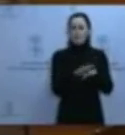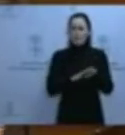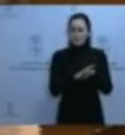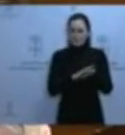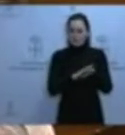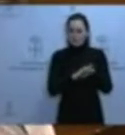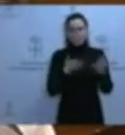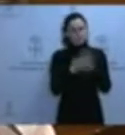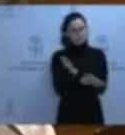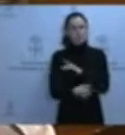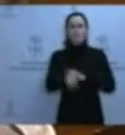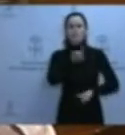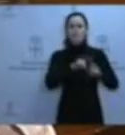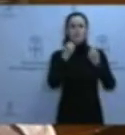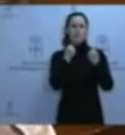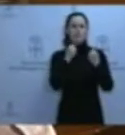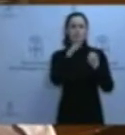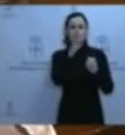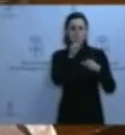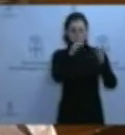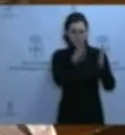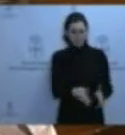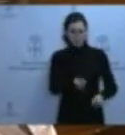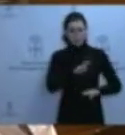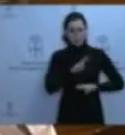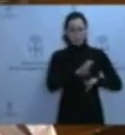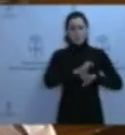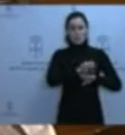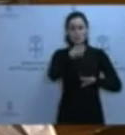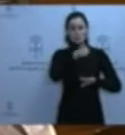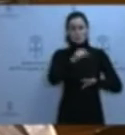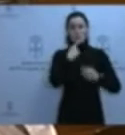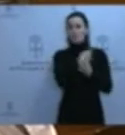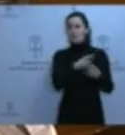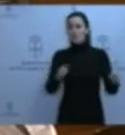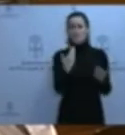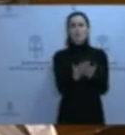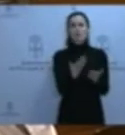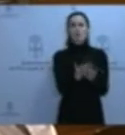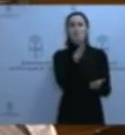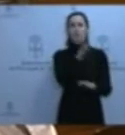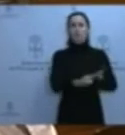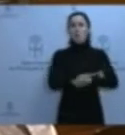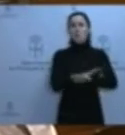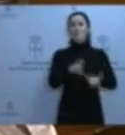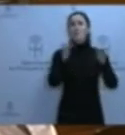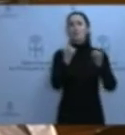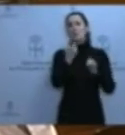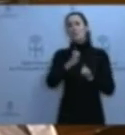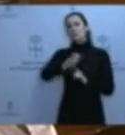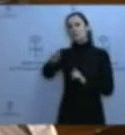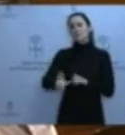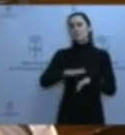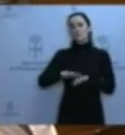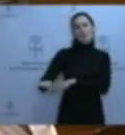bastante preocupante, máximo cuando usted mismo acaba de decir que el consejero, que usted no necesita ningún argumentario por parte del Gobierno ni de nadie para decir lo que tiene que